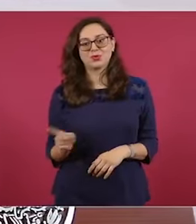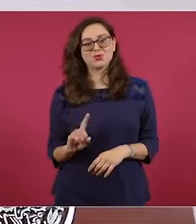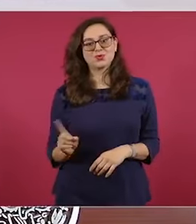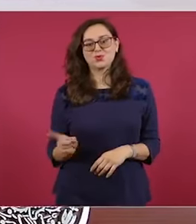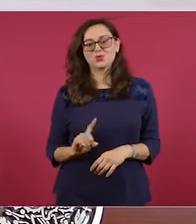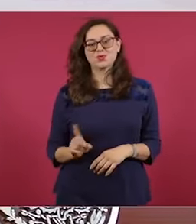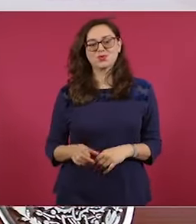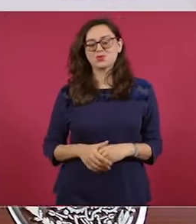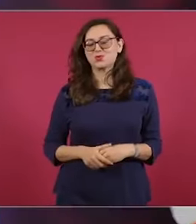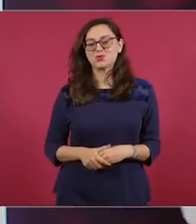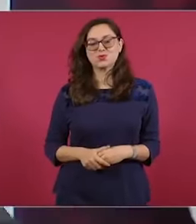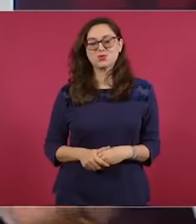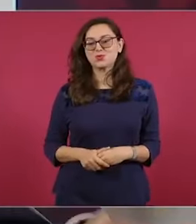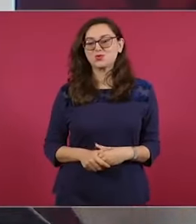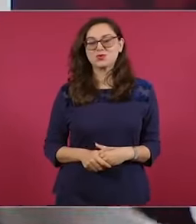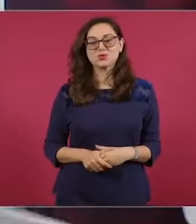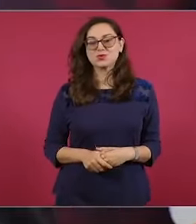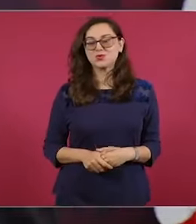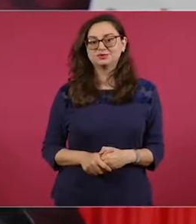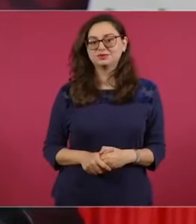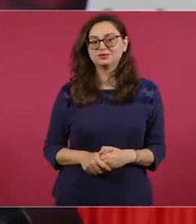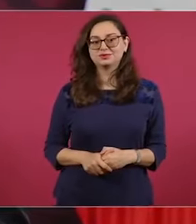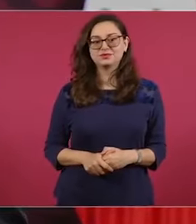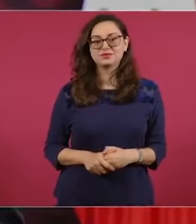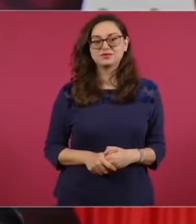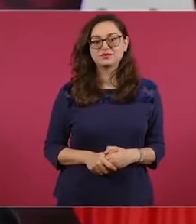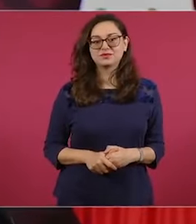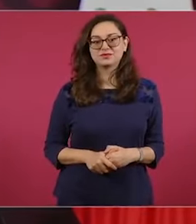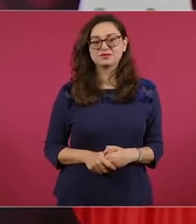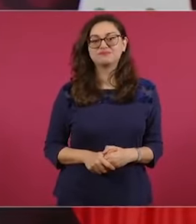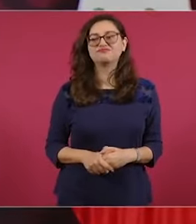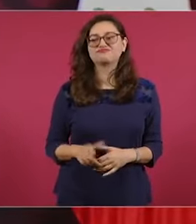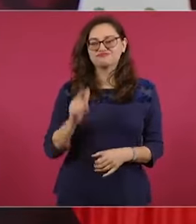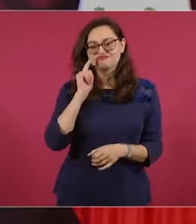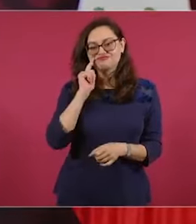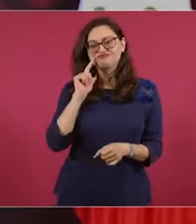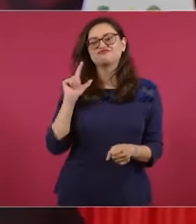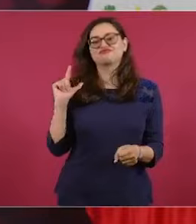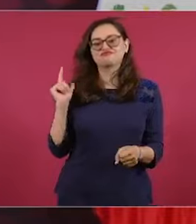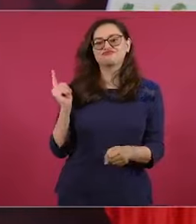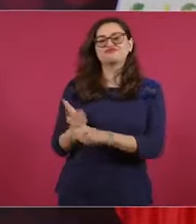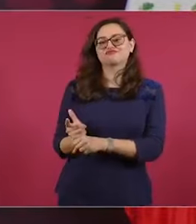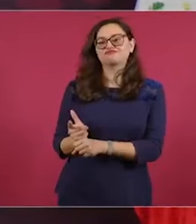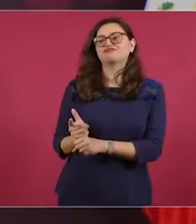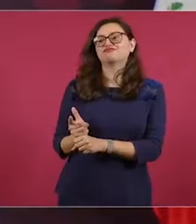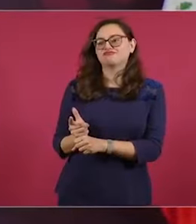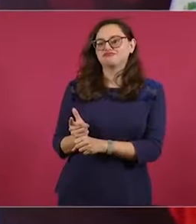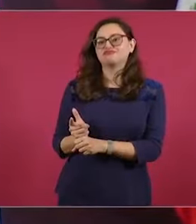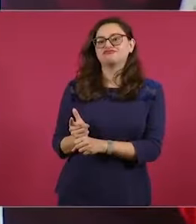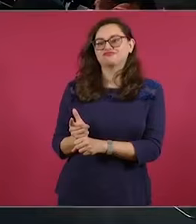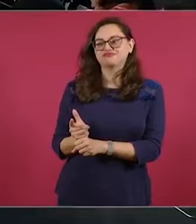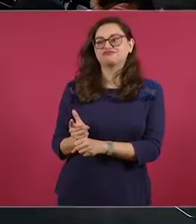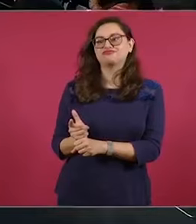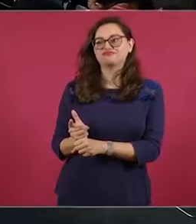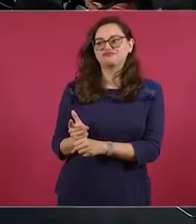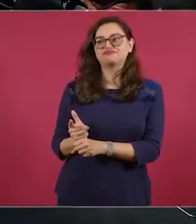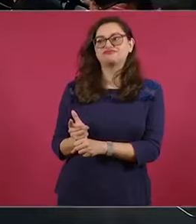No, no, no, no. No cabe duda que tenía mucha razón